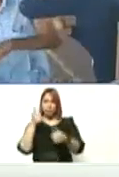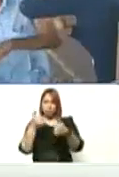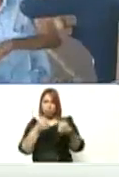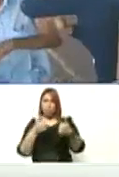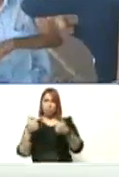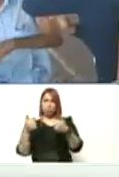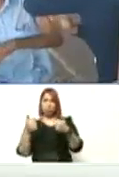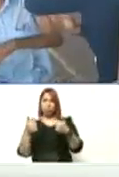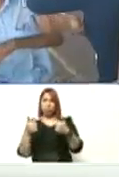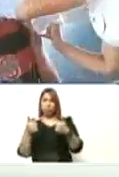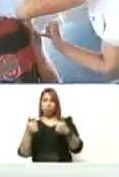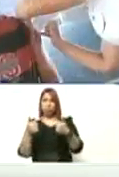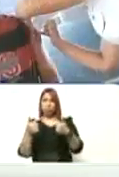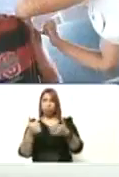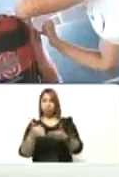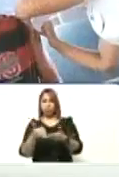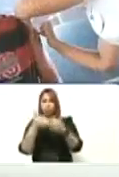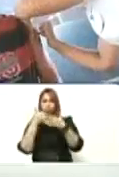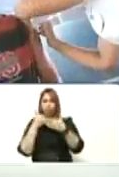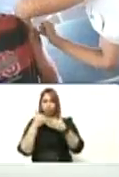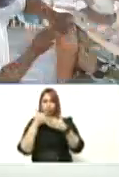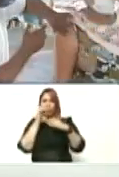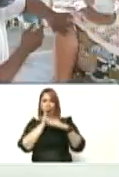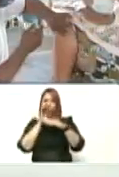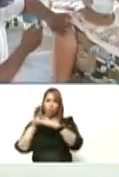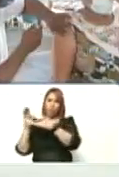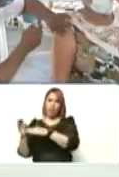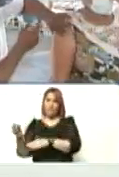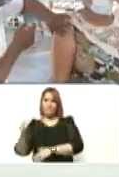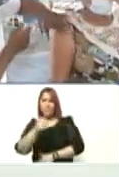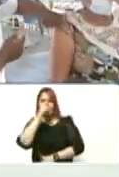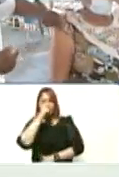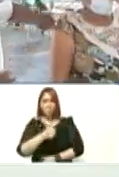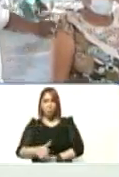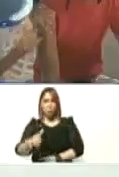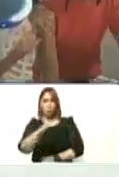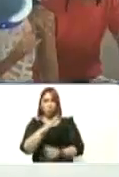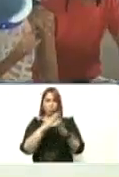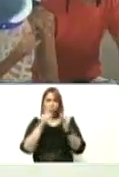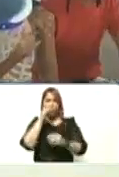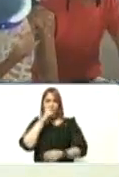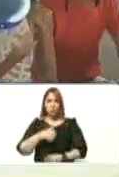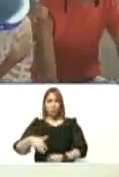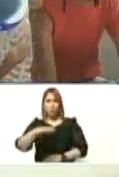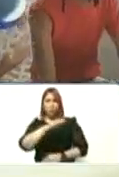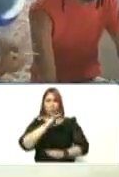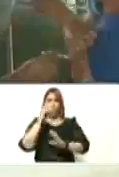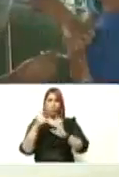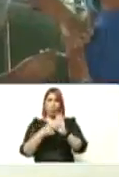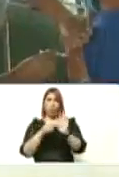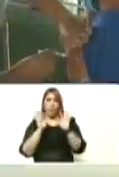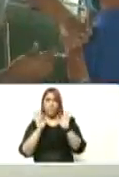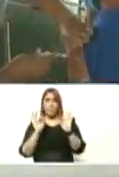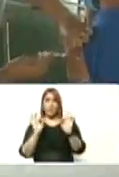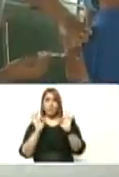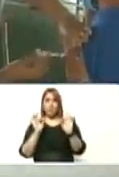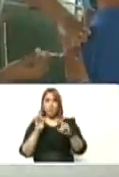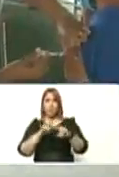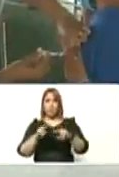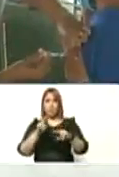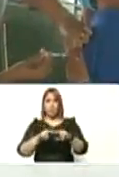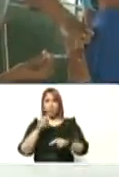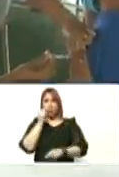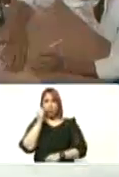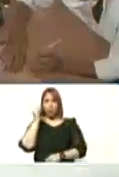y eso nos ayuda a proteger más a nuestra población a toda la población en general pero en especial a los niños y